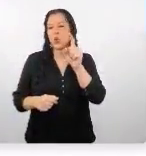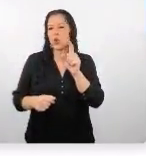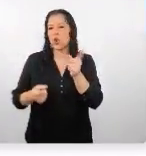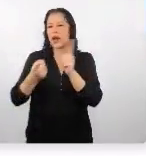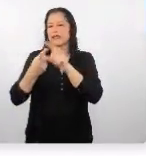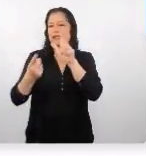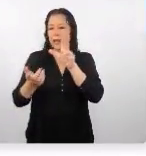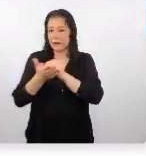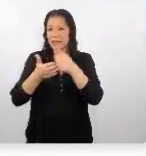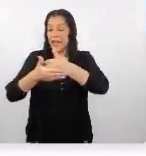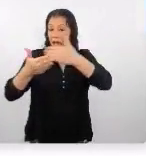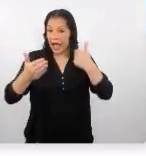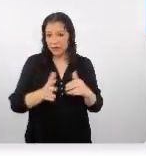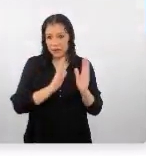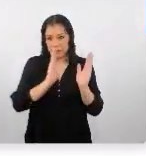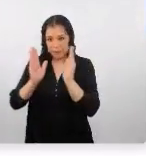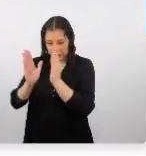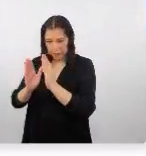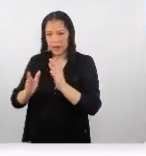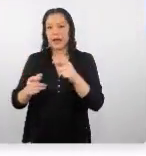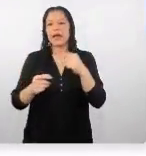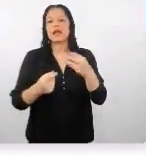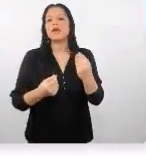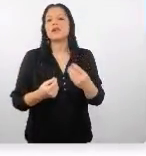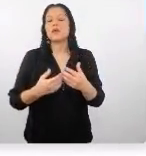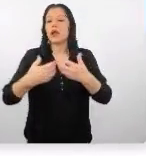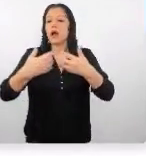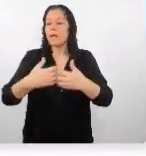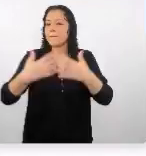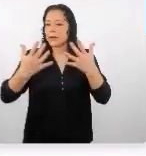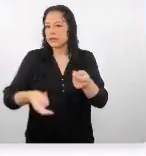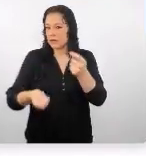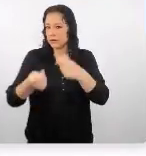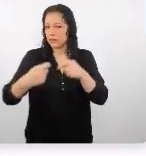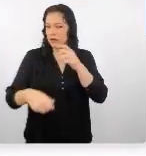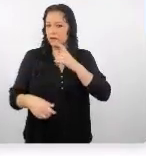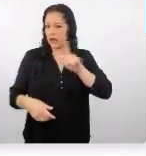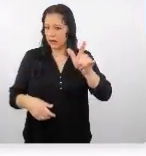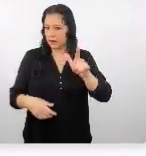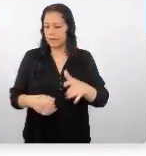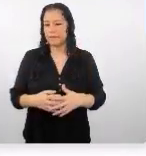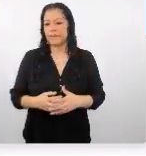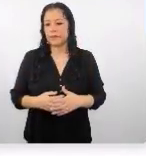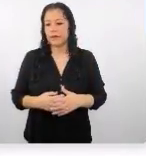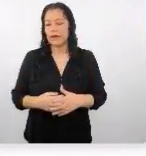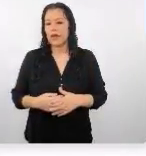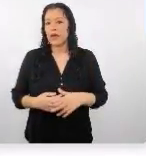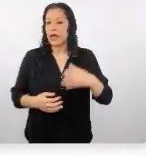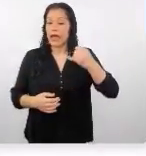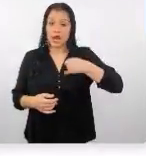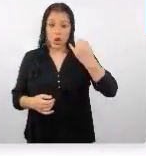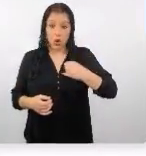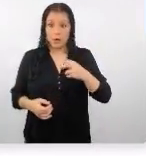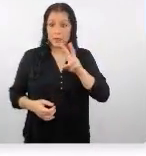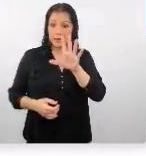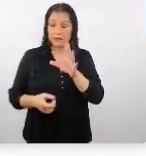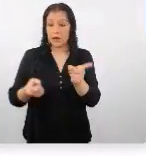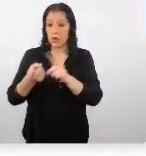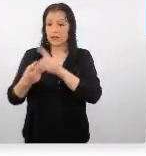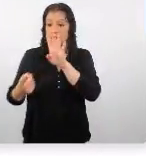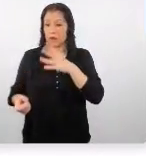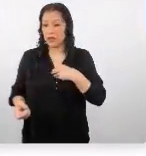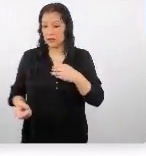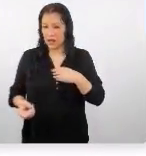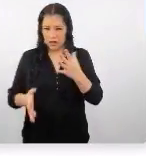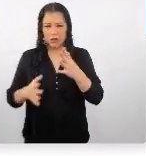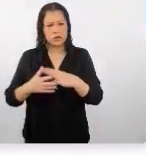y por lo general es a través de una agencia el viajero joven de 25 a 40 años está interesado más